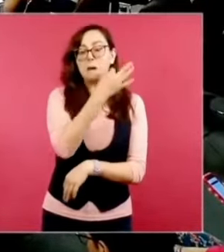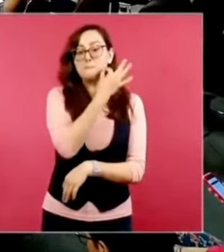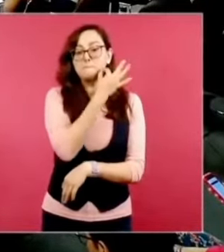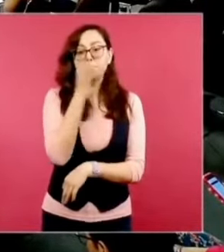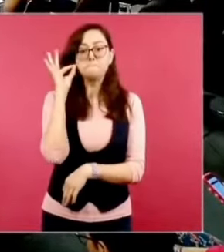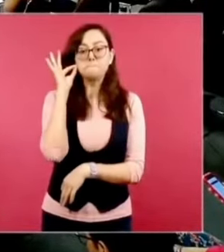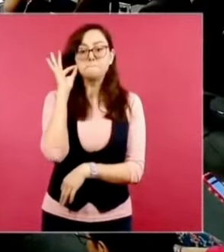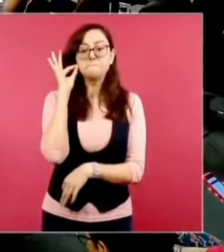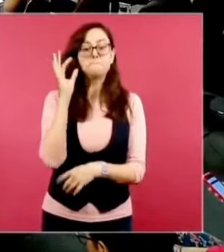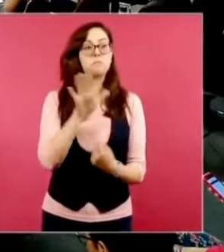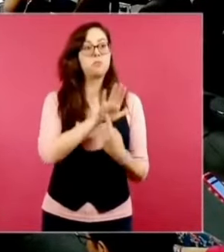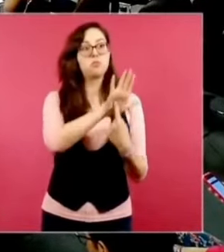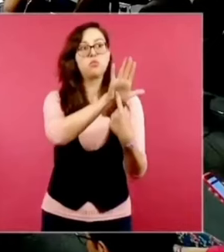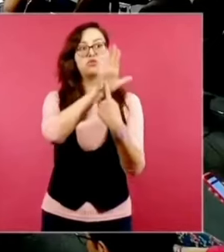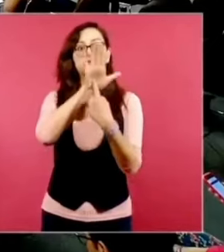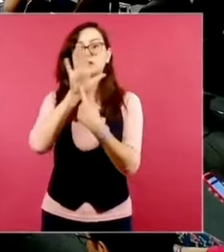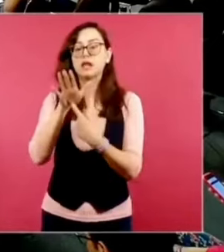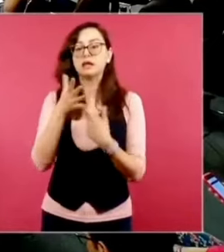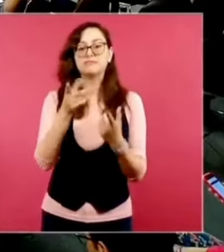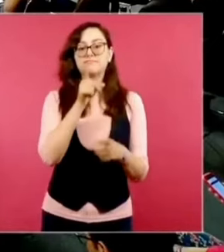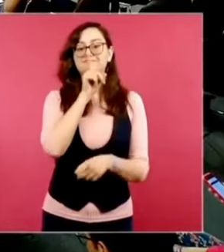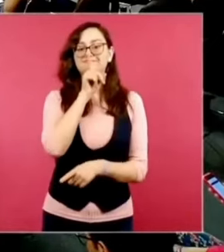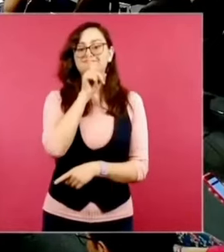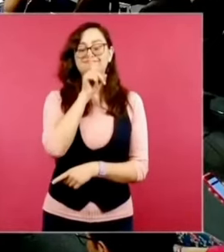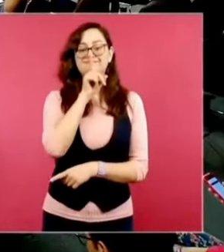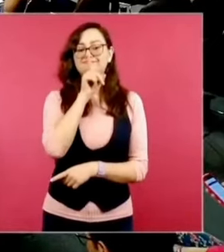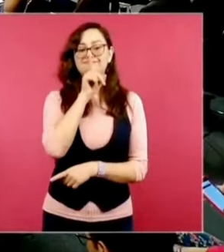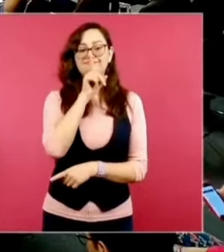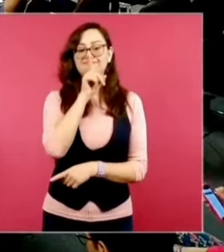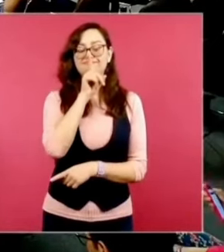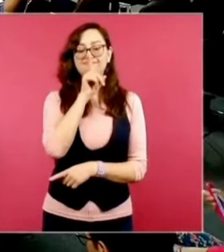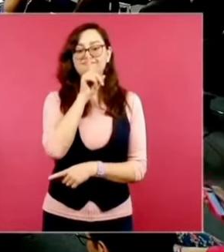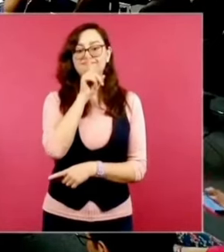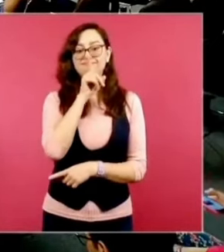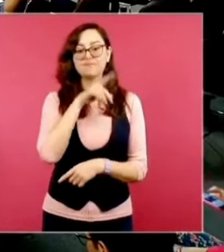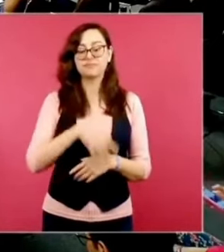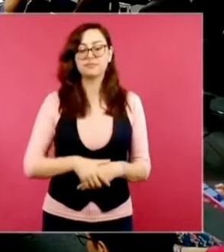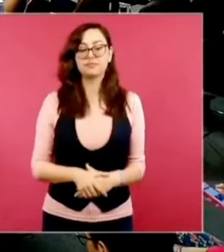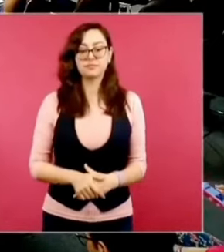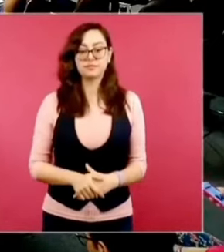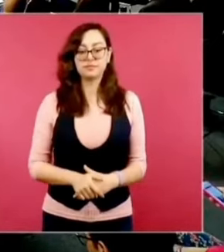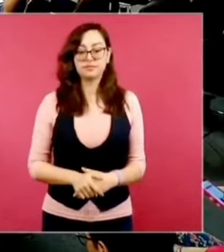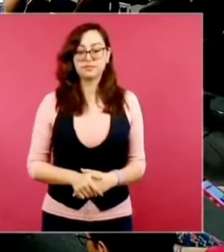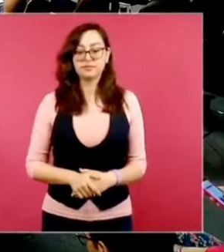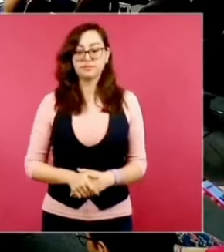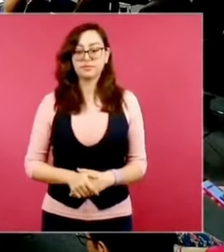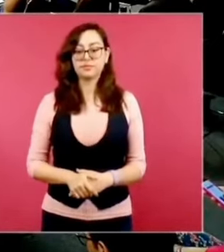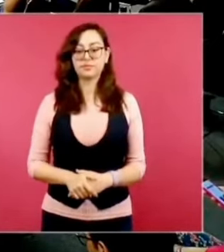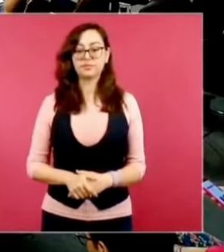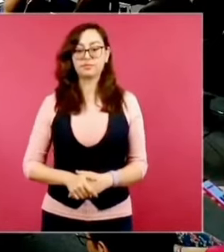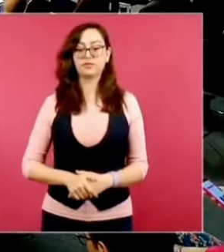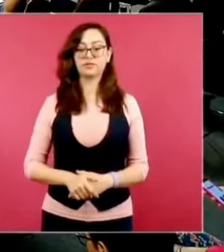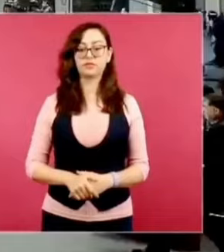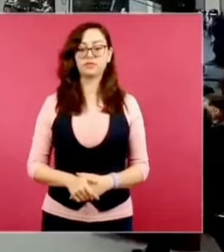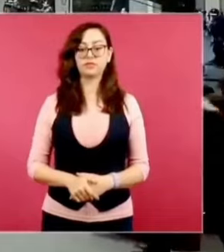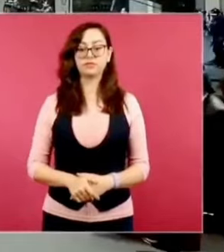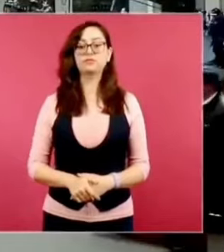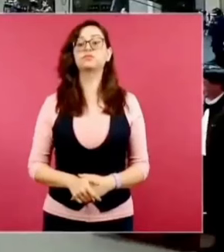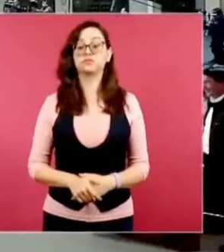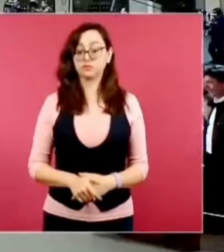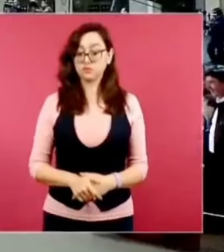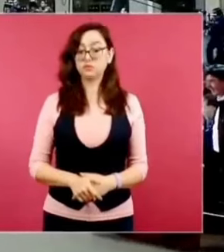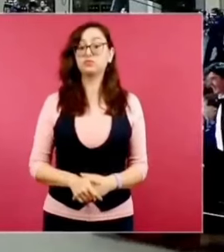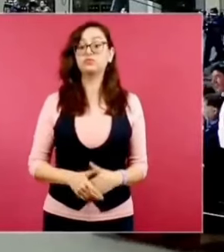Aquí está. ¿Cómo? ¿Los medios de información pactaron no informar? Sí, los medios de